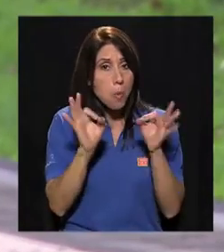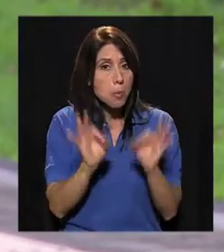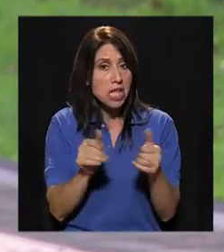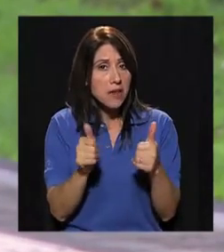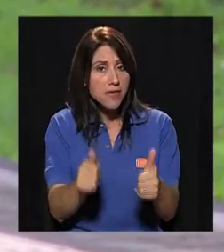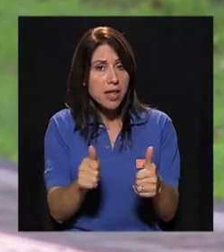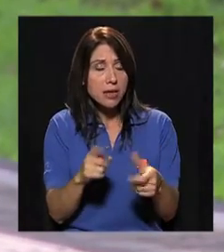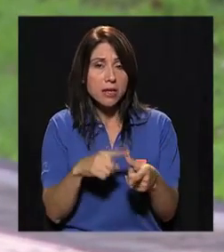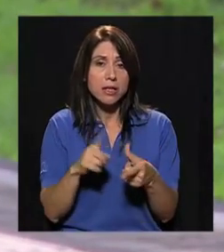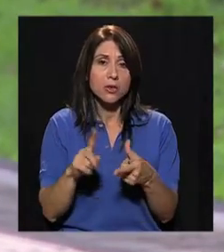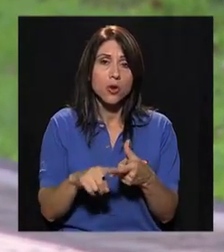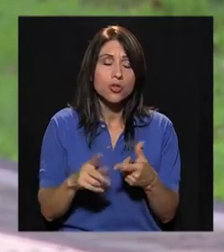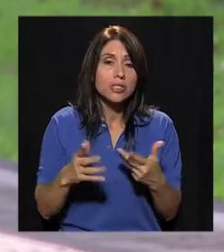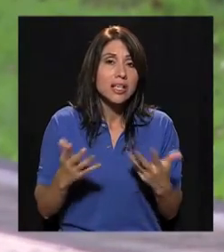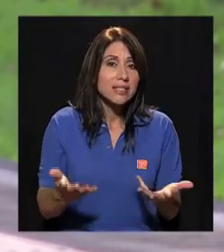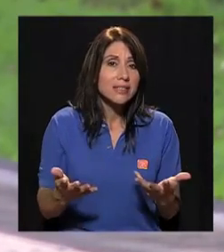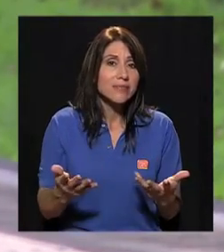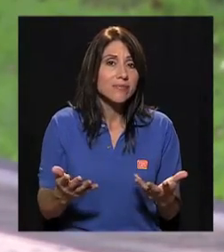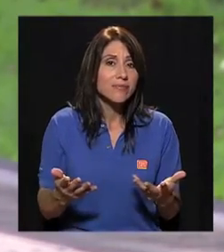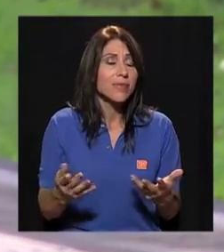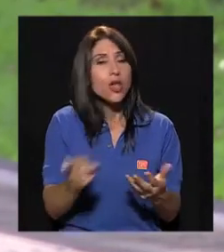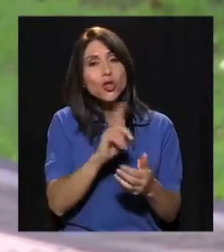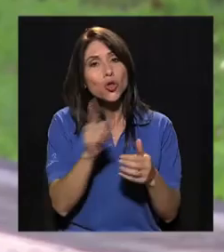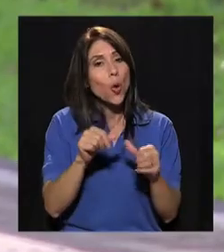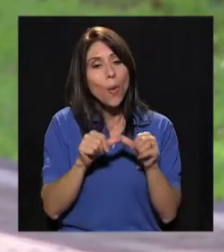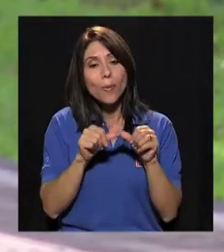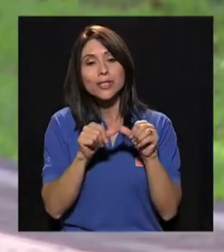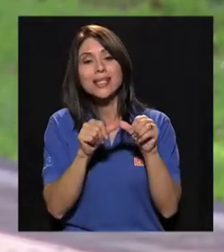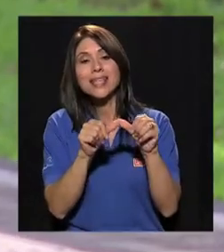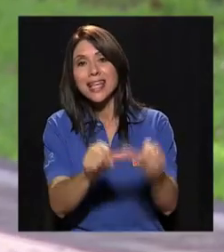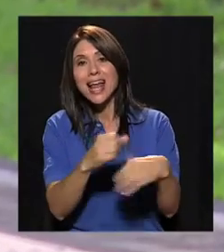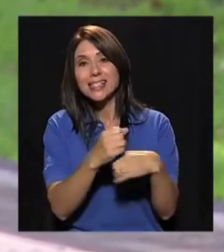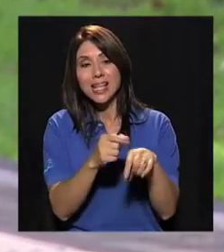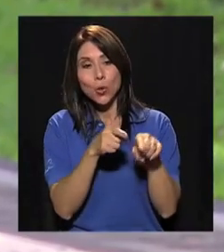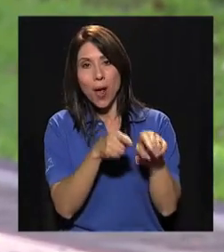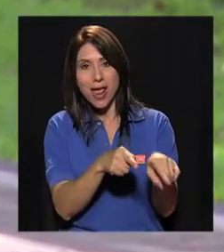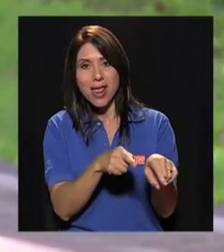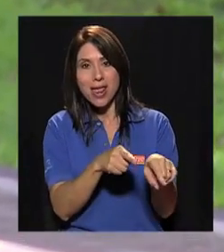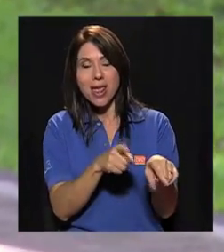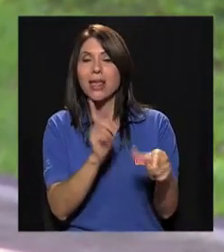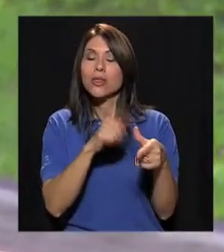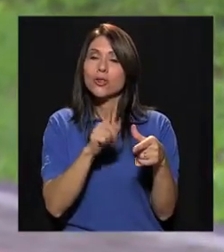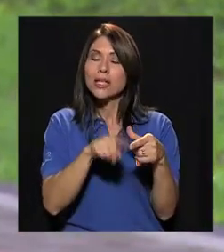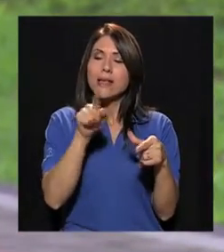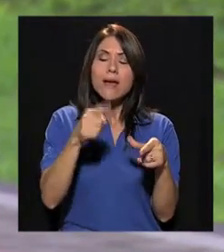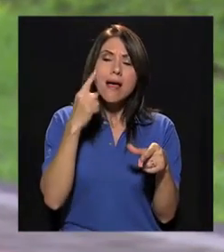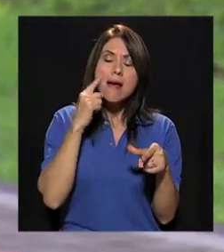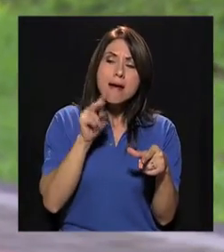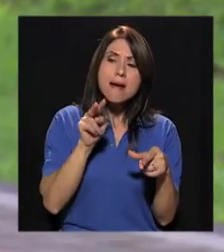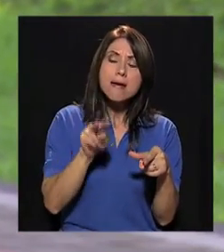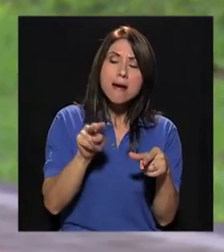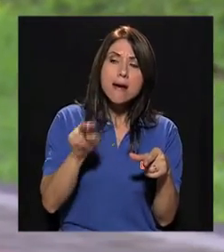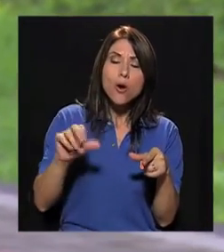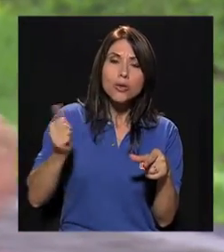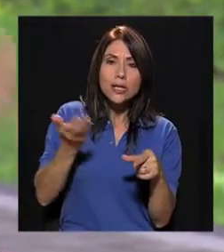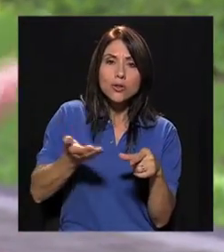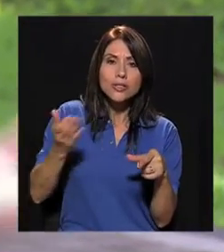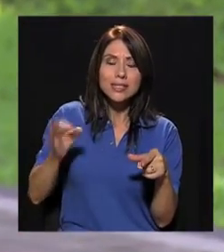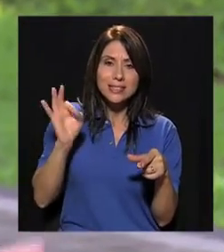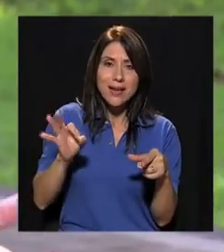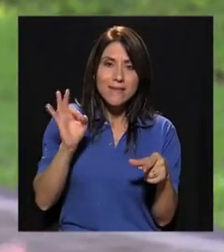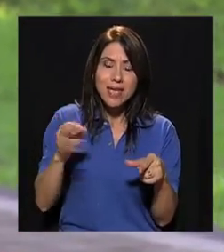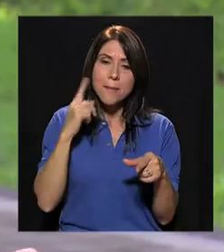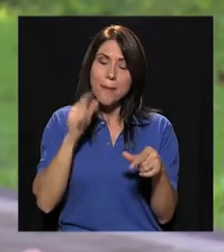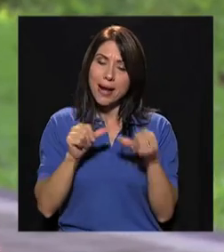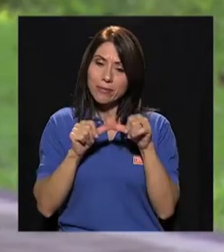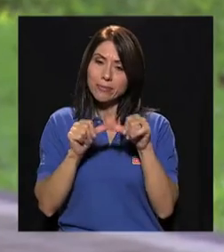no están del todo bien, entonces no lo vamos a seguir haciendo desde ese lugar, sino que vamos a empezar a valorar las cosas